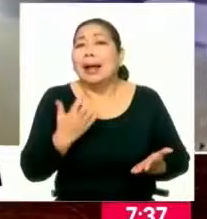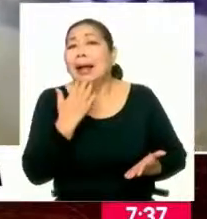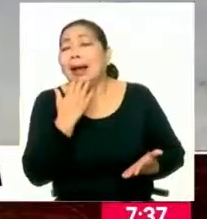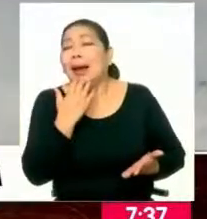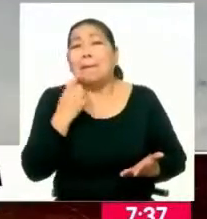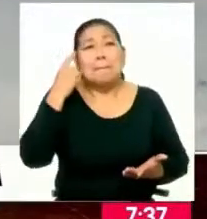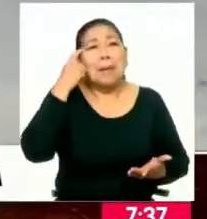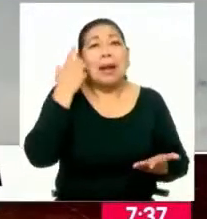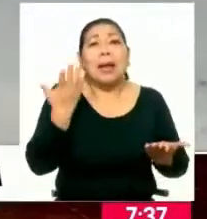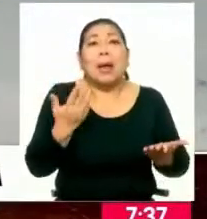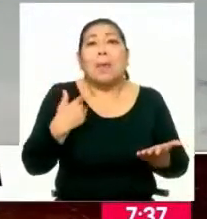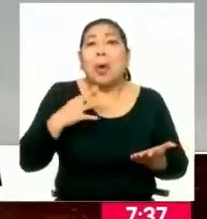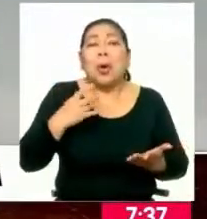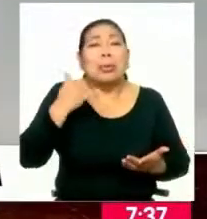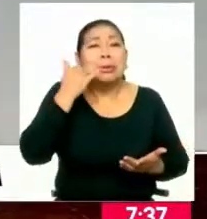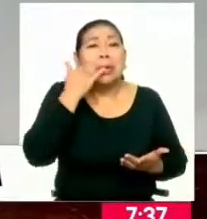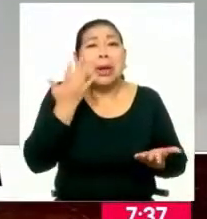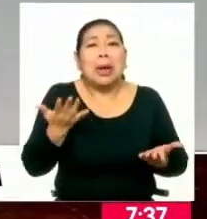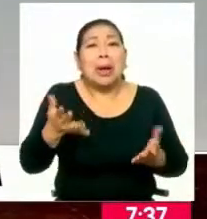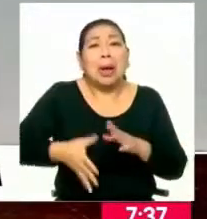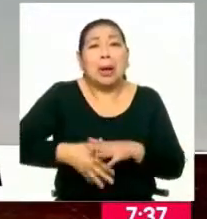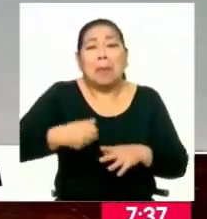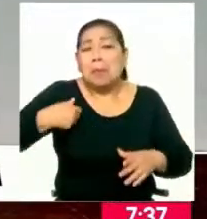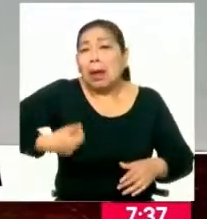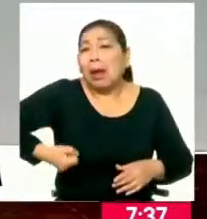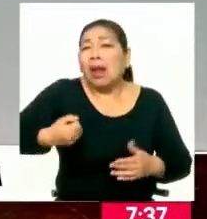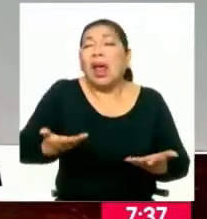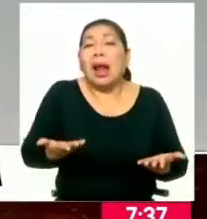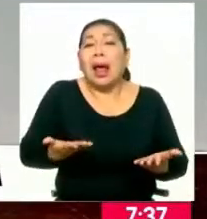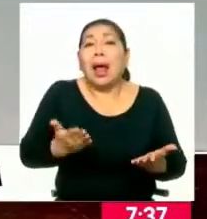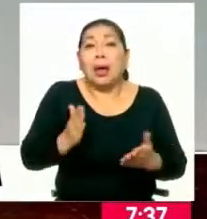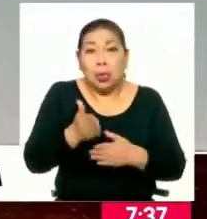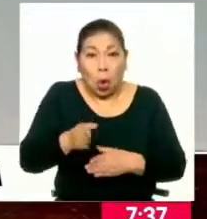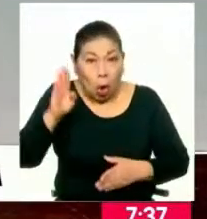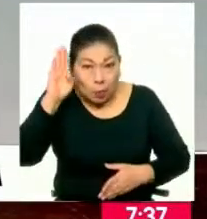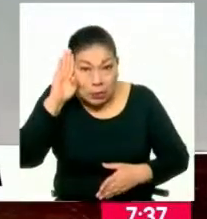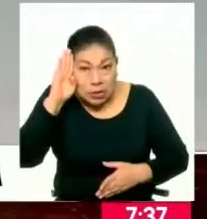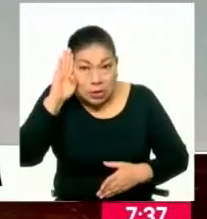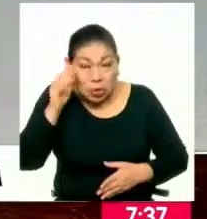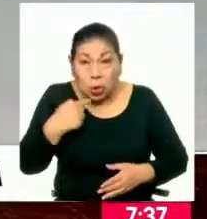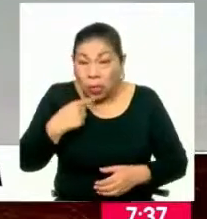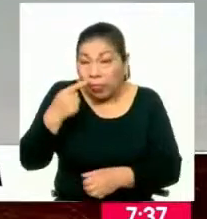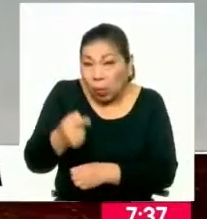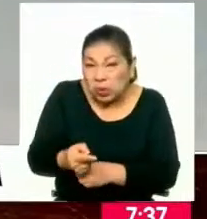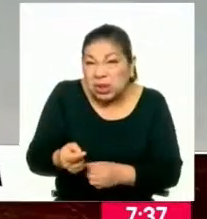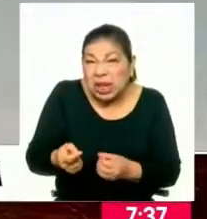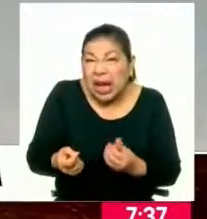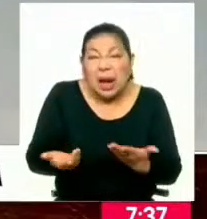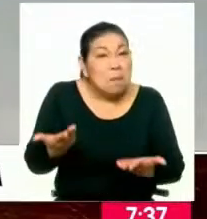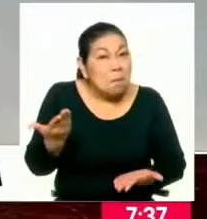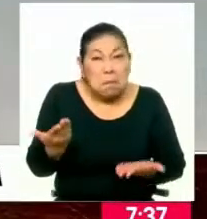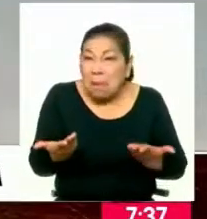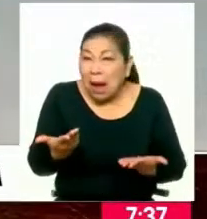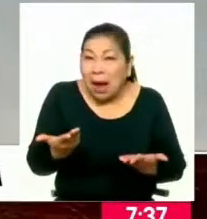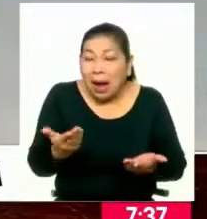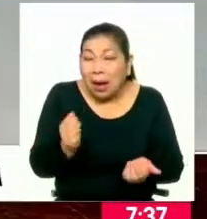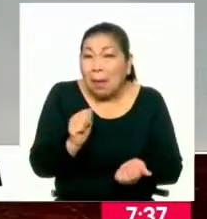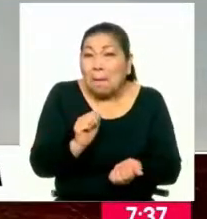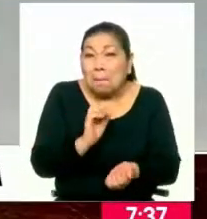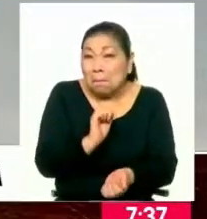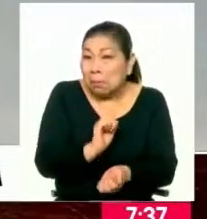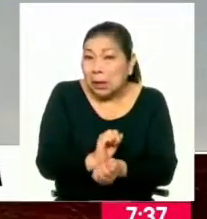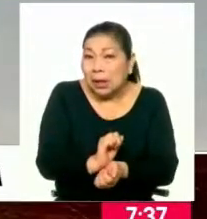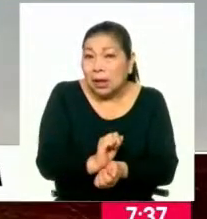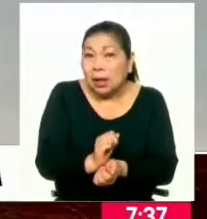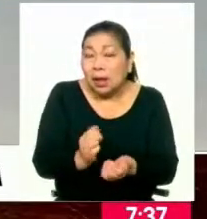naturalmente pensamos es que si me robaron el celular o se llevaron la cartera, voy a ir a la comisaría, voy a poner la denuncia, por más que agarren al delincuente,